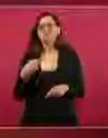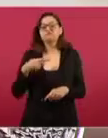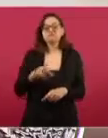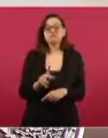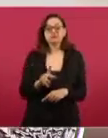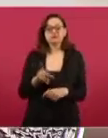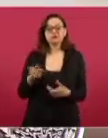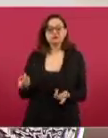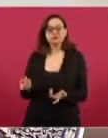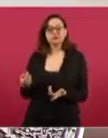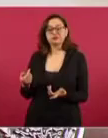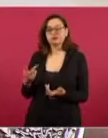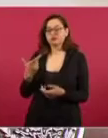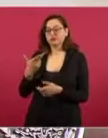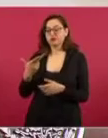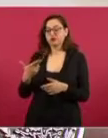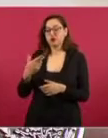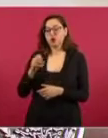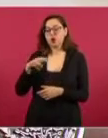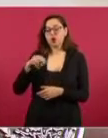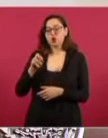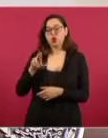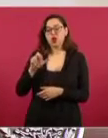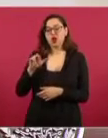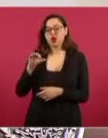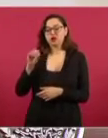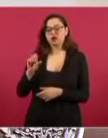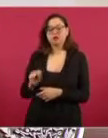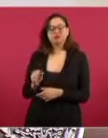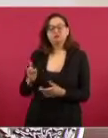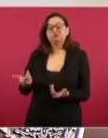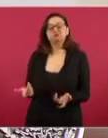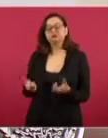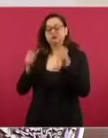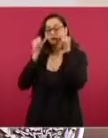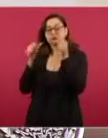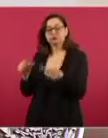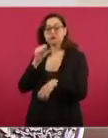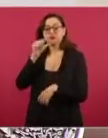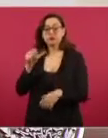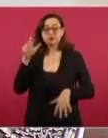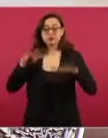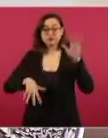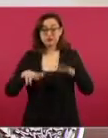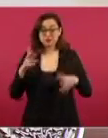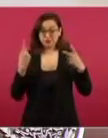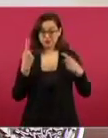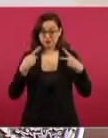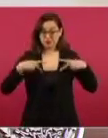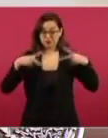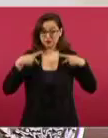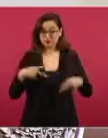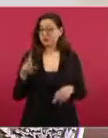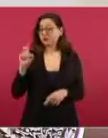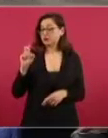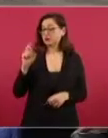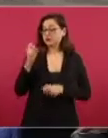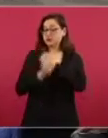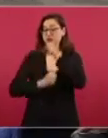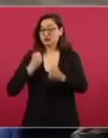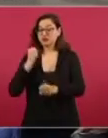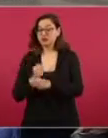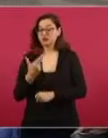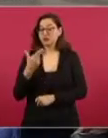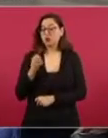en cuenta el sistema de honorarios, donde un trabajador puede tener de uno a treinta años o más dentro de una empresa sin que